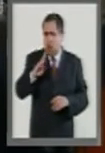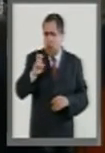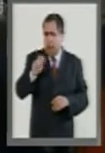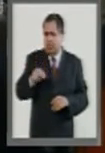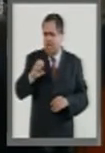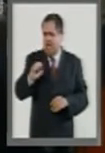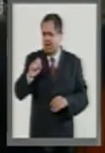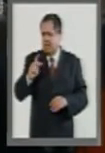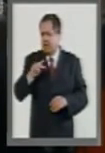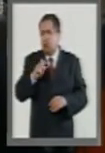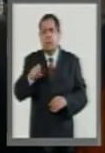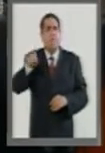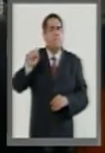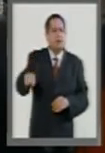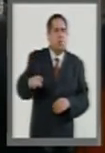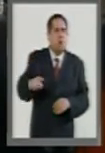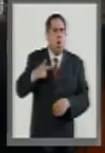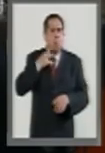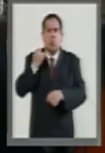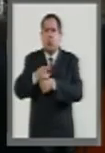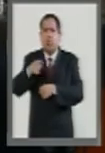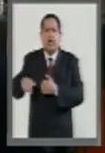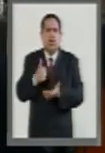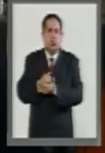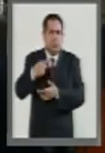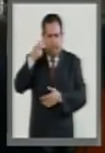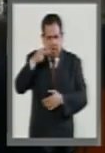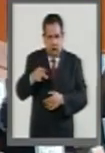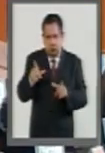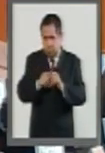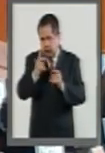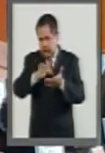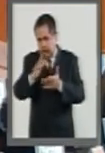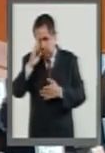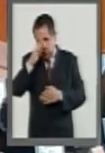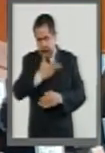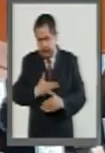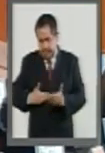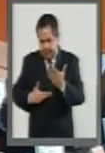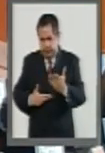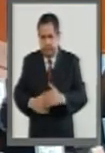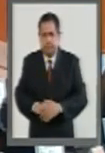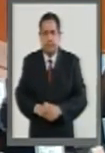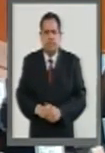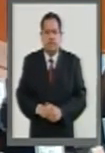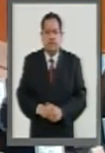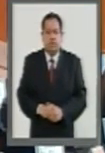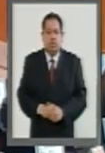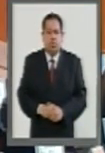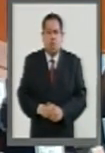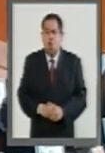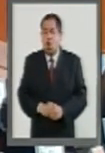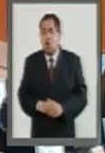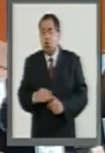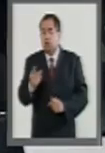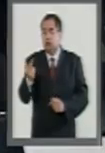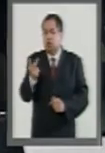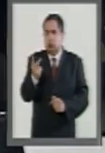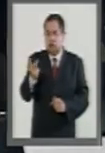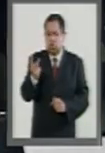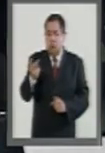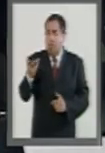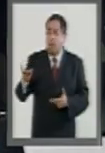con la Procuraduría de esta ciudad. Es la cuenta y gracias, señor presidente. Los dos puntos de acuerdo, las dos